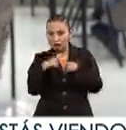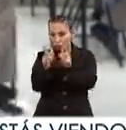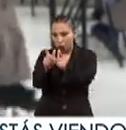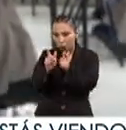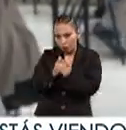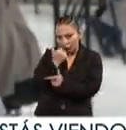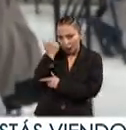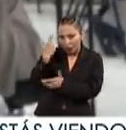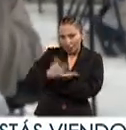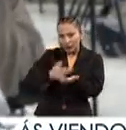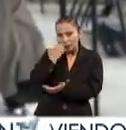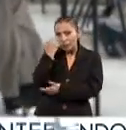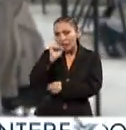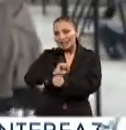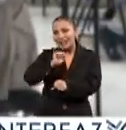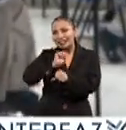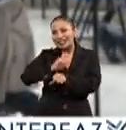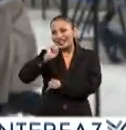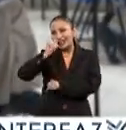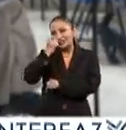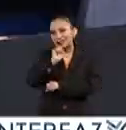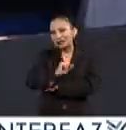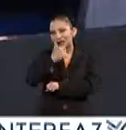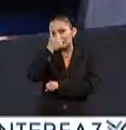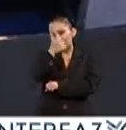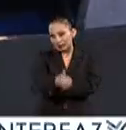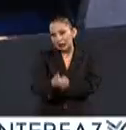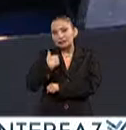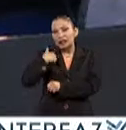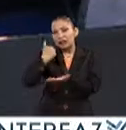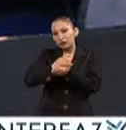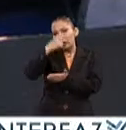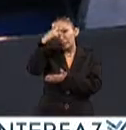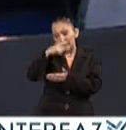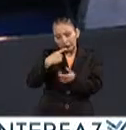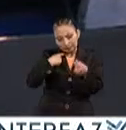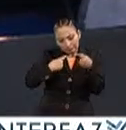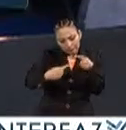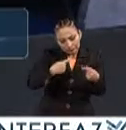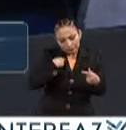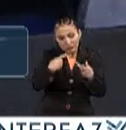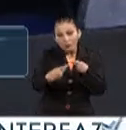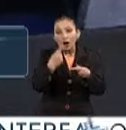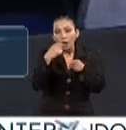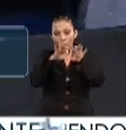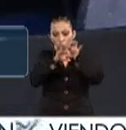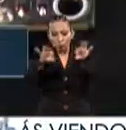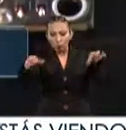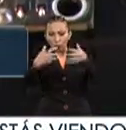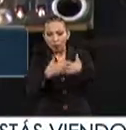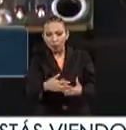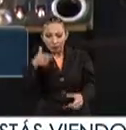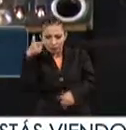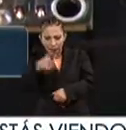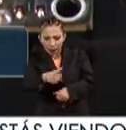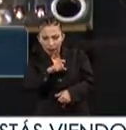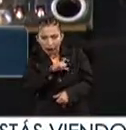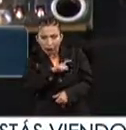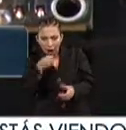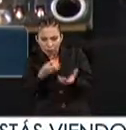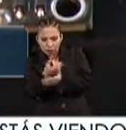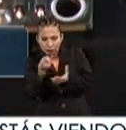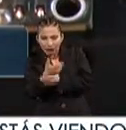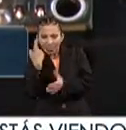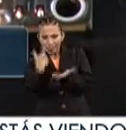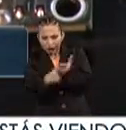grupo de estudiantes de la Escuela Secundaria Técnica 66 de la Ciudad de México desarrollaron un dispositivo que detecta fugas de agua